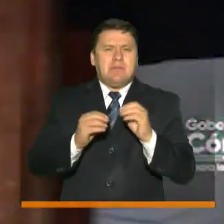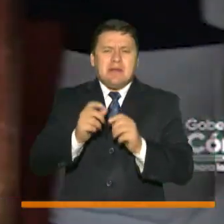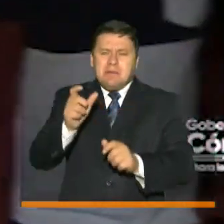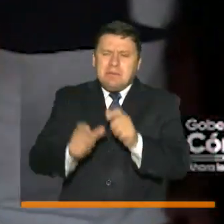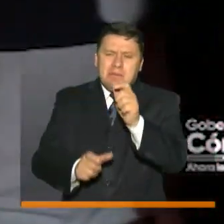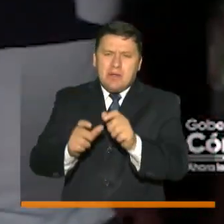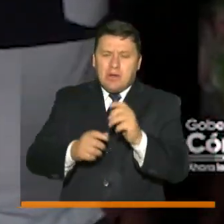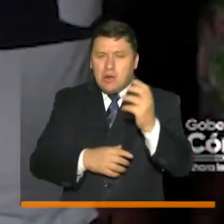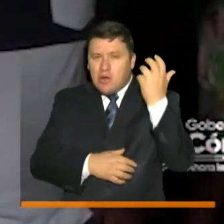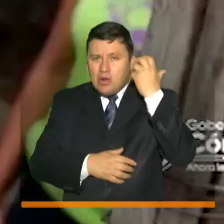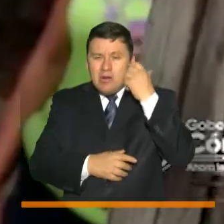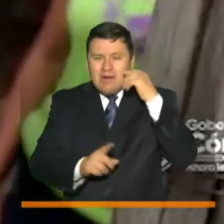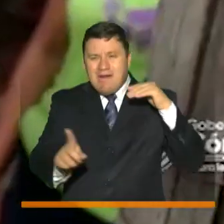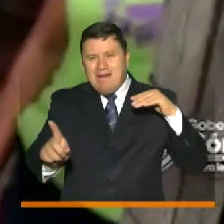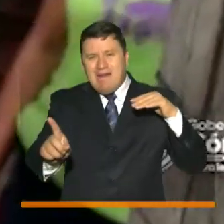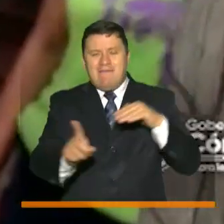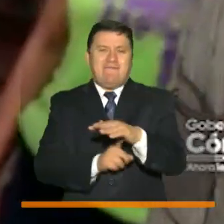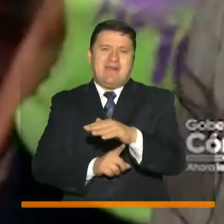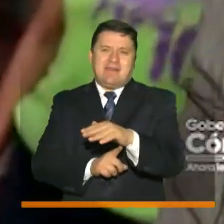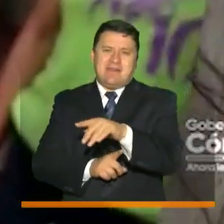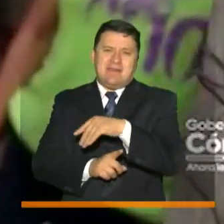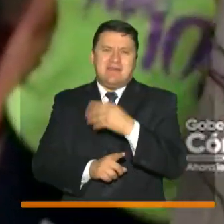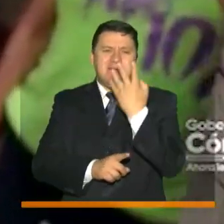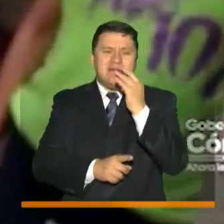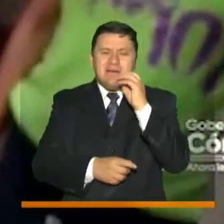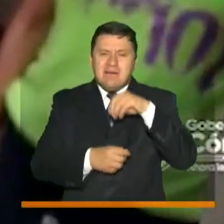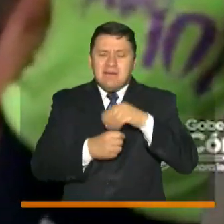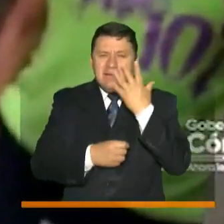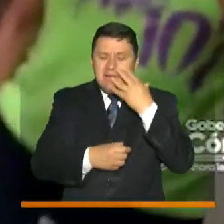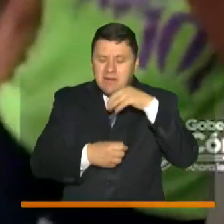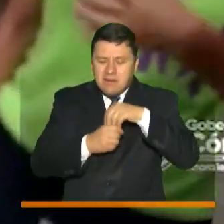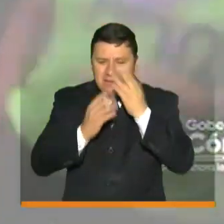miles de cordobeses afectados por esta cuarentena